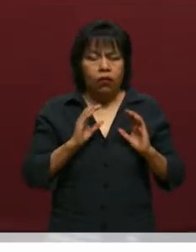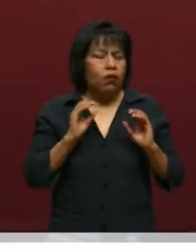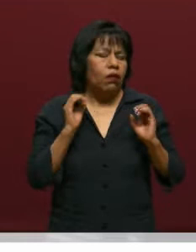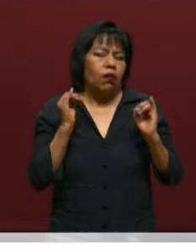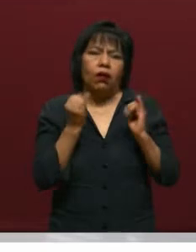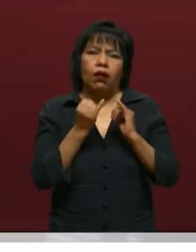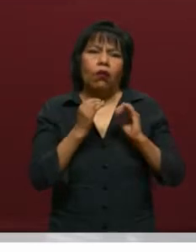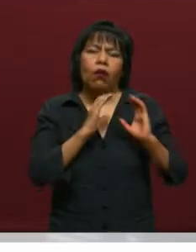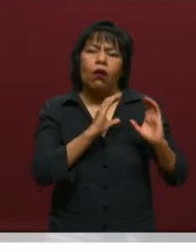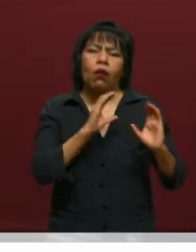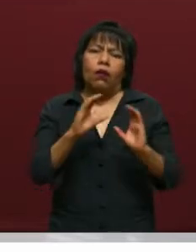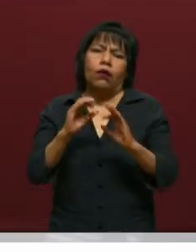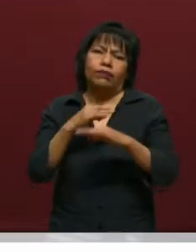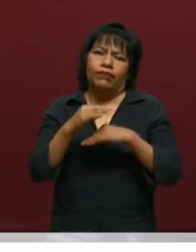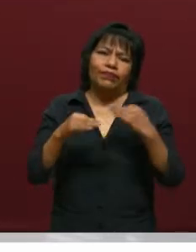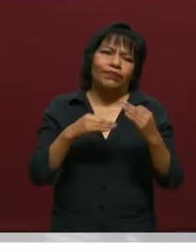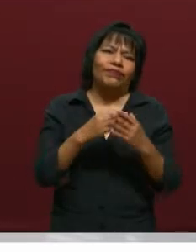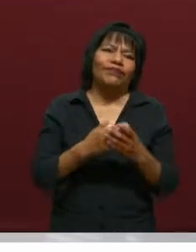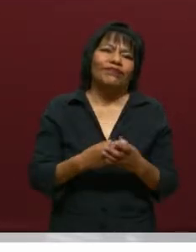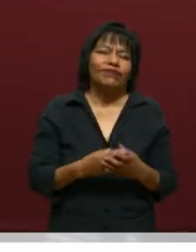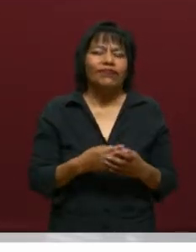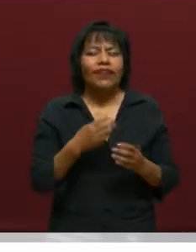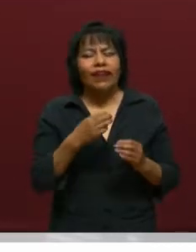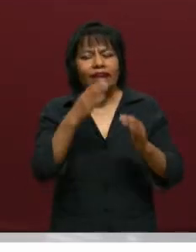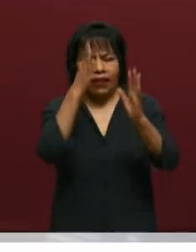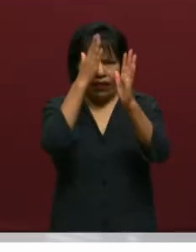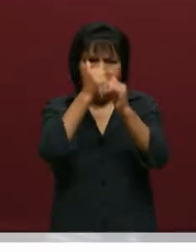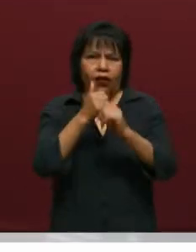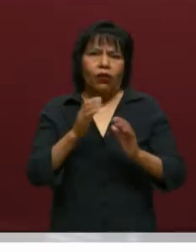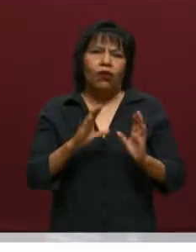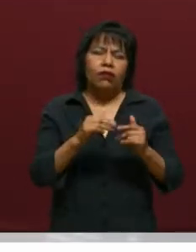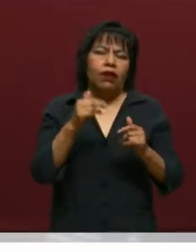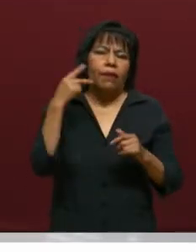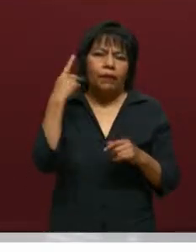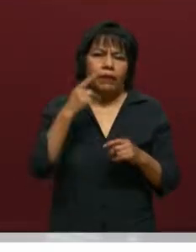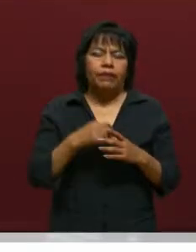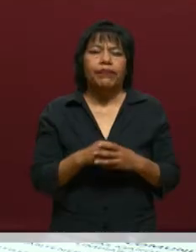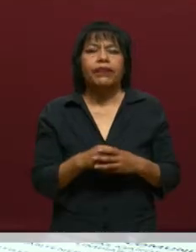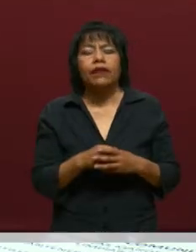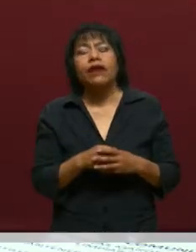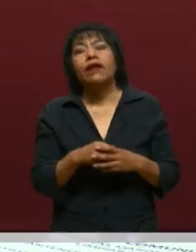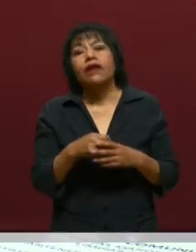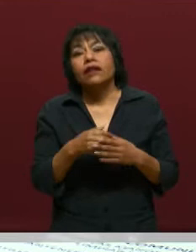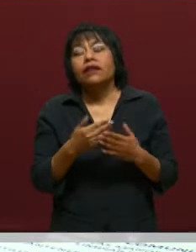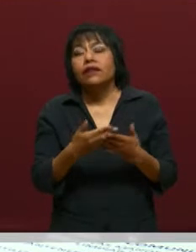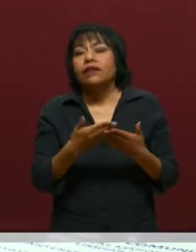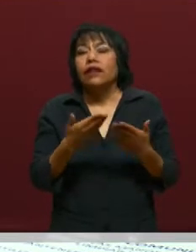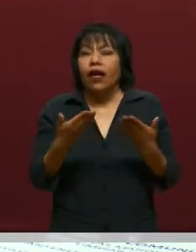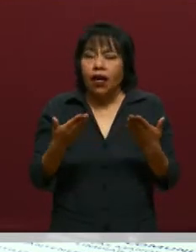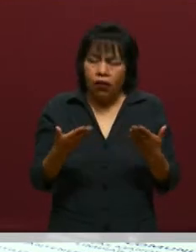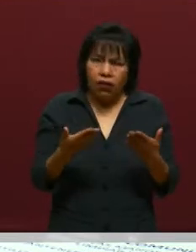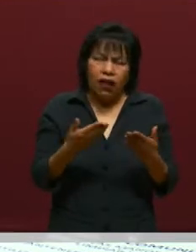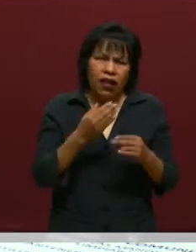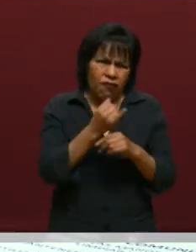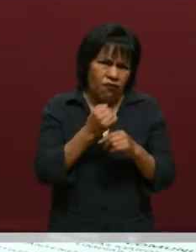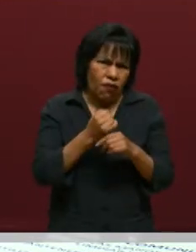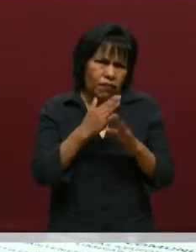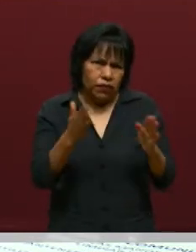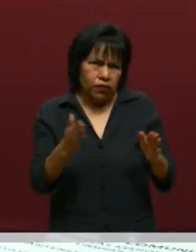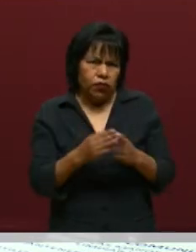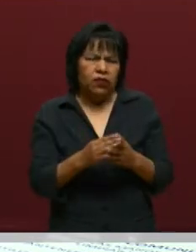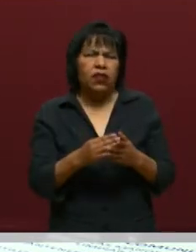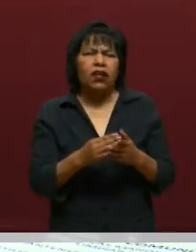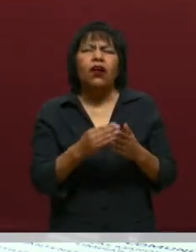cuidas tú, nos cuidamos todos. Este es el pacto comunitario. Y bueno, pues por otro lado tenemos la información de la